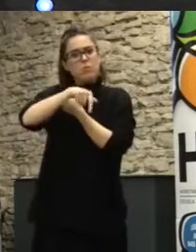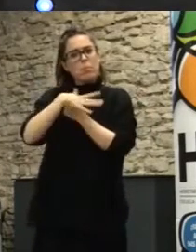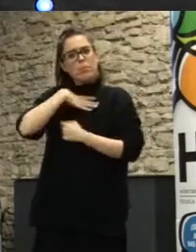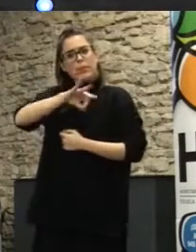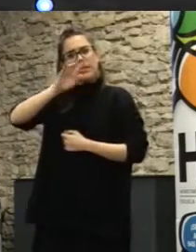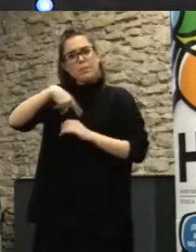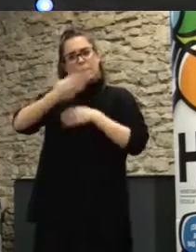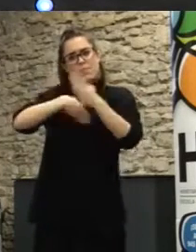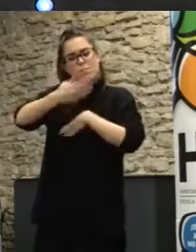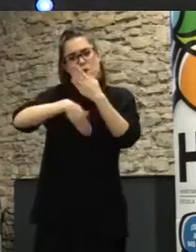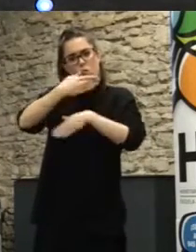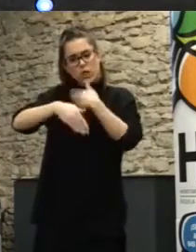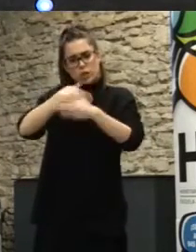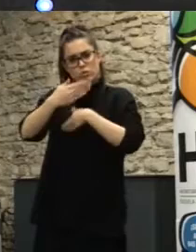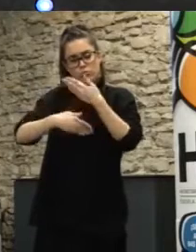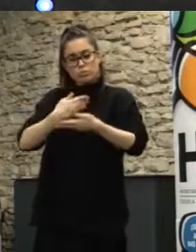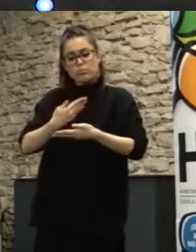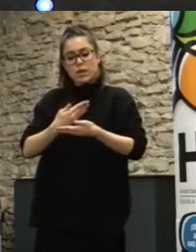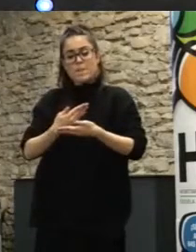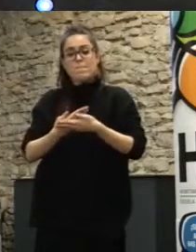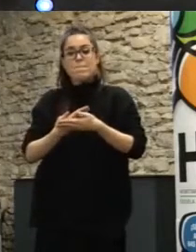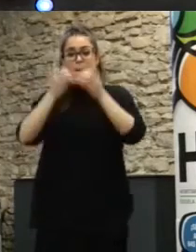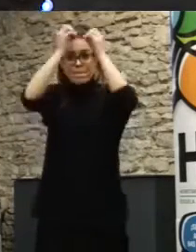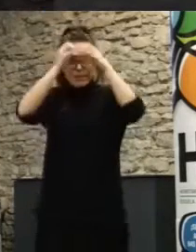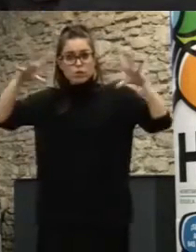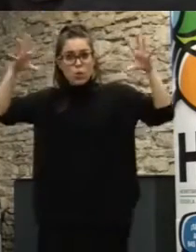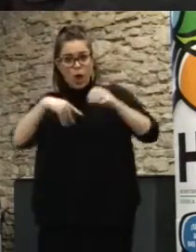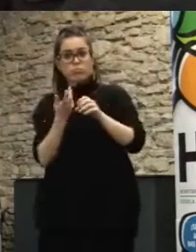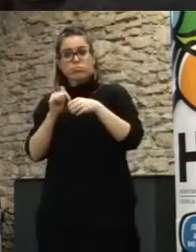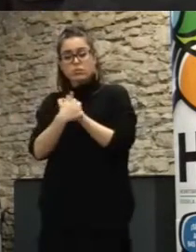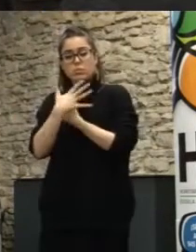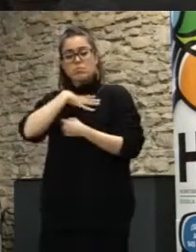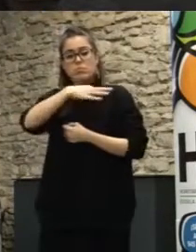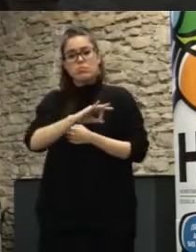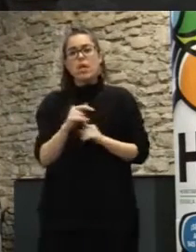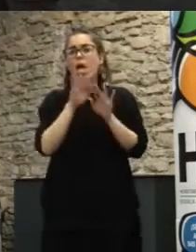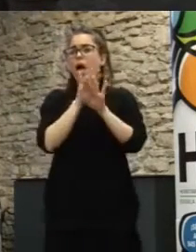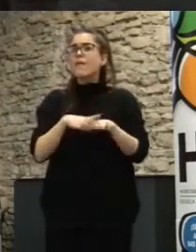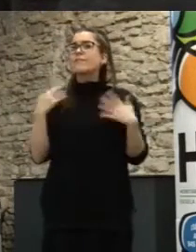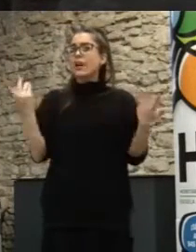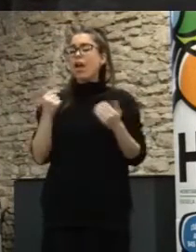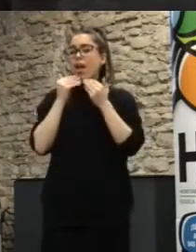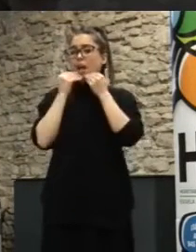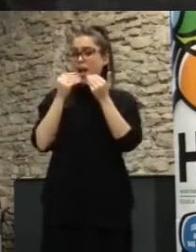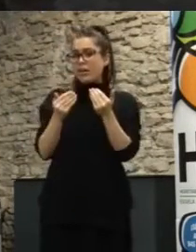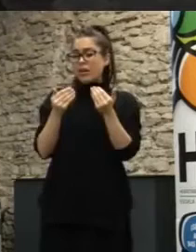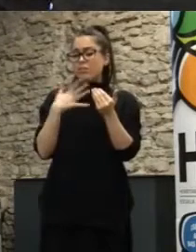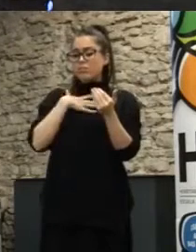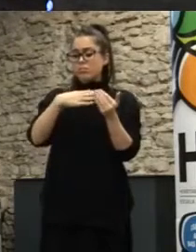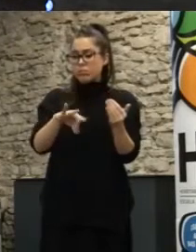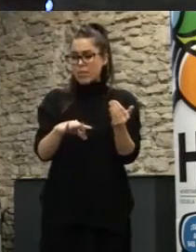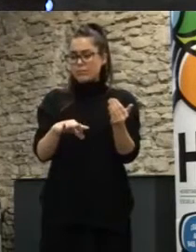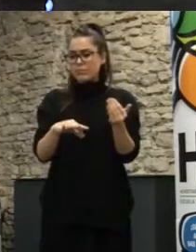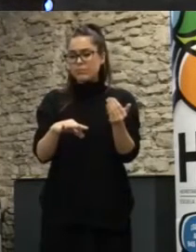tipo de procesos a nivel virtual y es un esquema que permite desde luego ahorrar